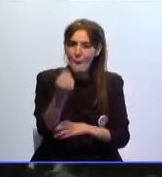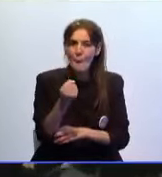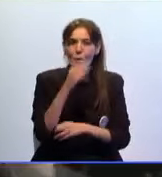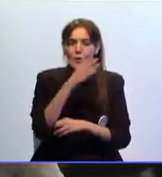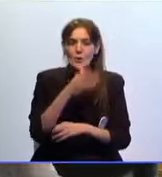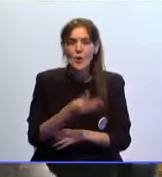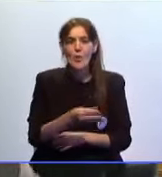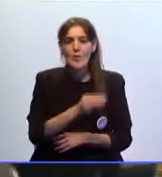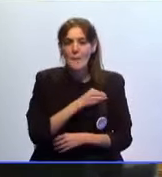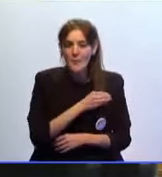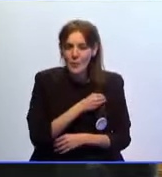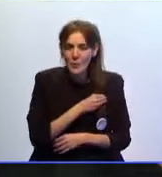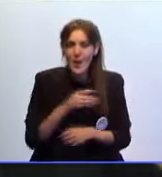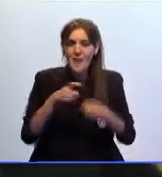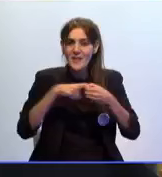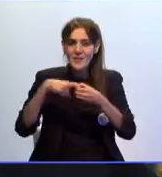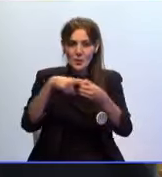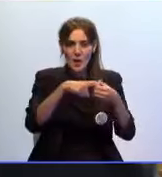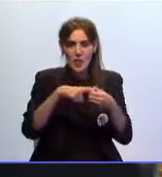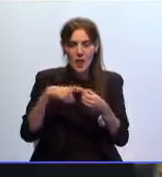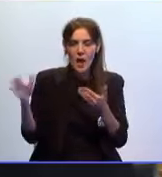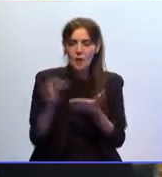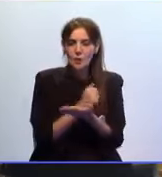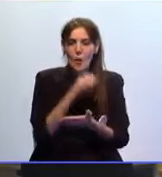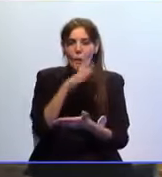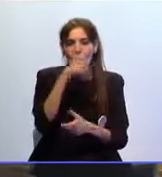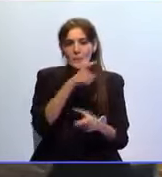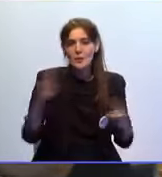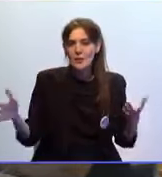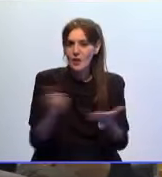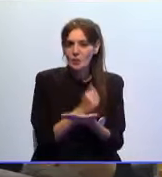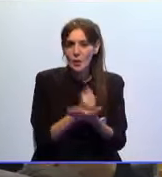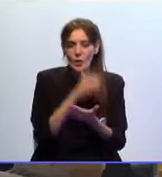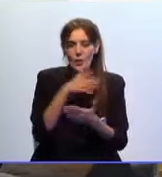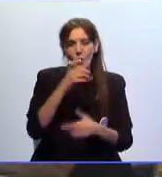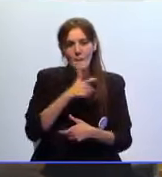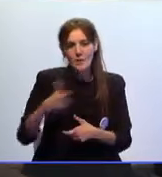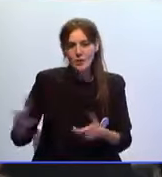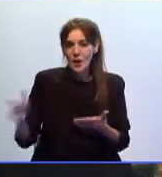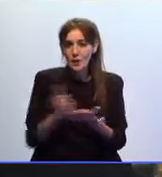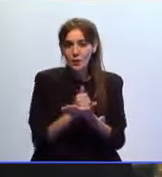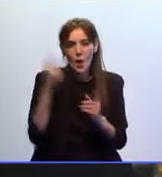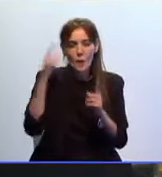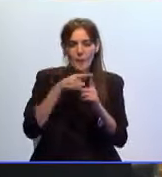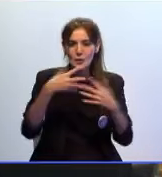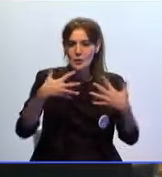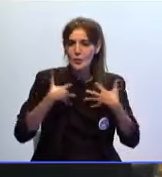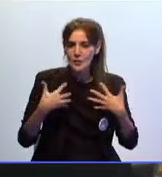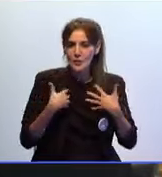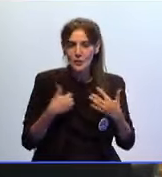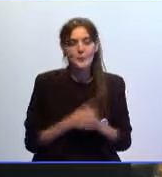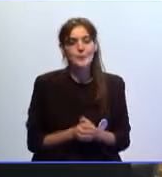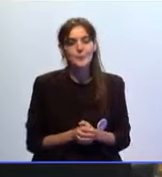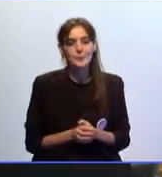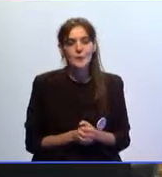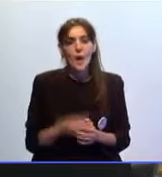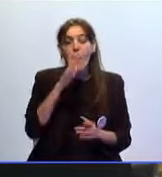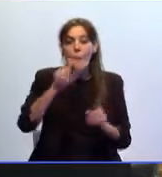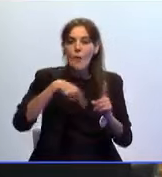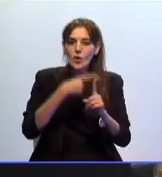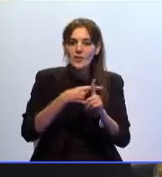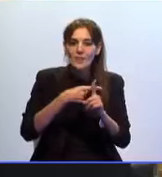condolencia y de solidaridad con todas estas personas, compatriotas nuestras que están sufriendo. En